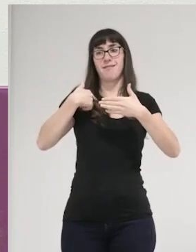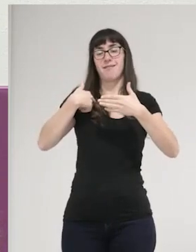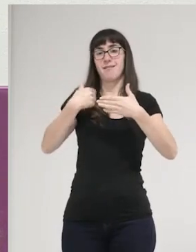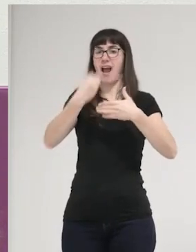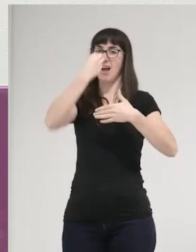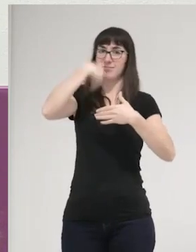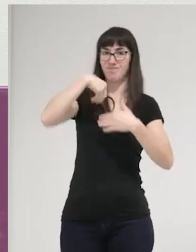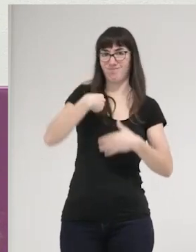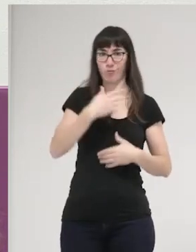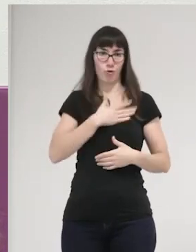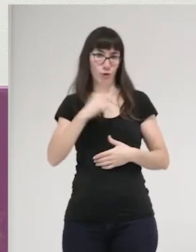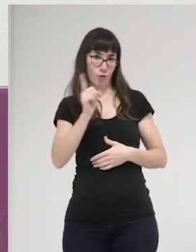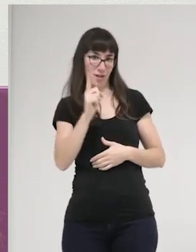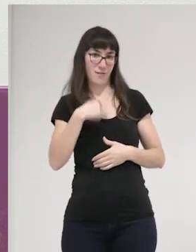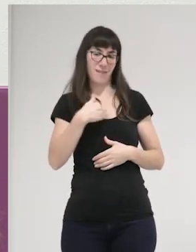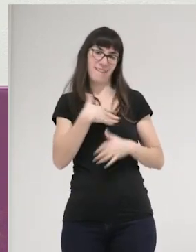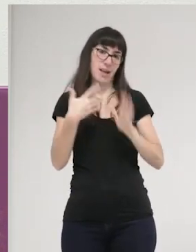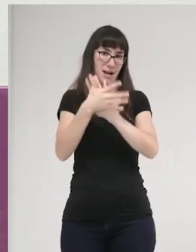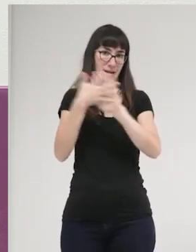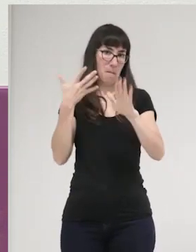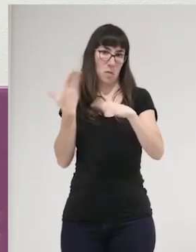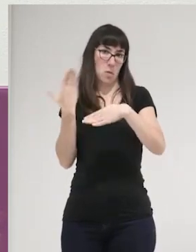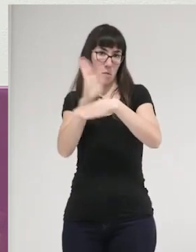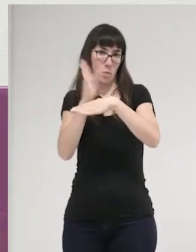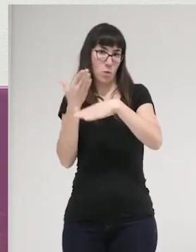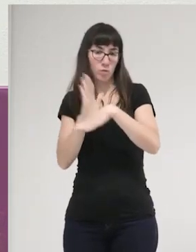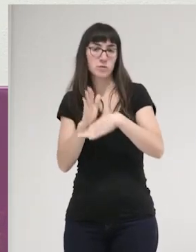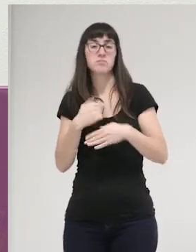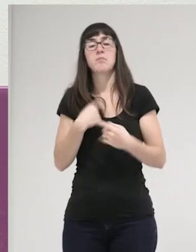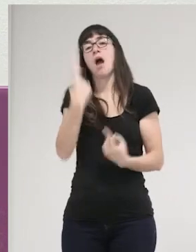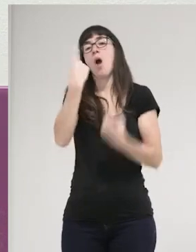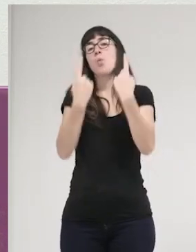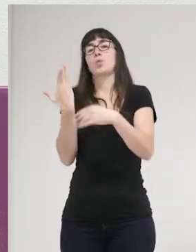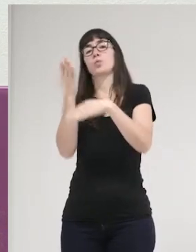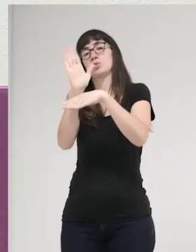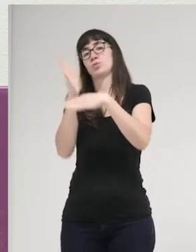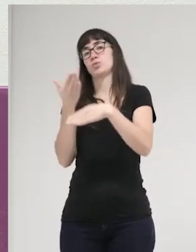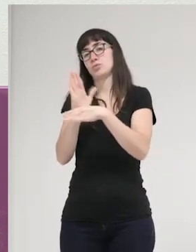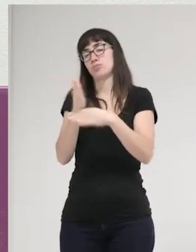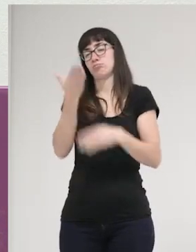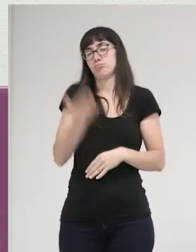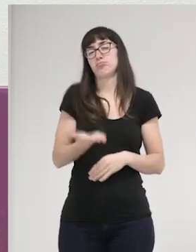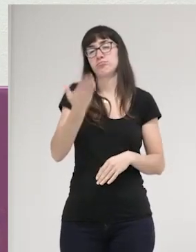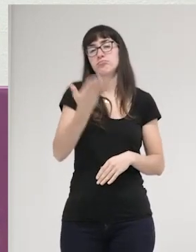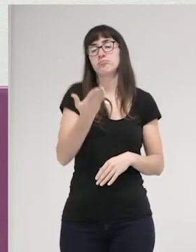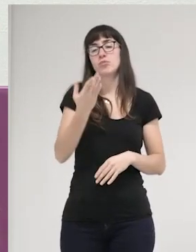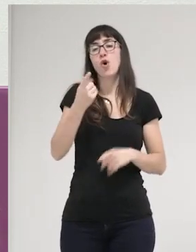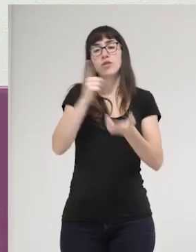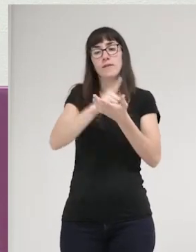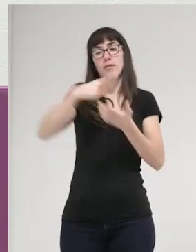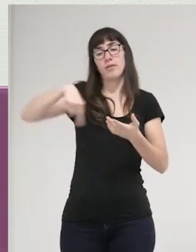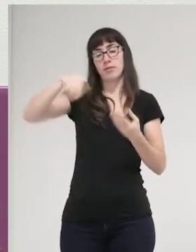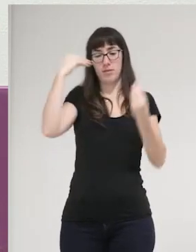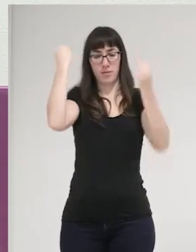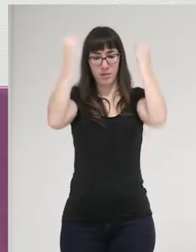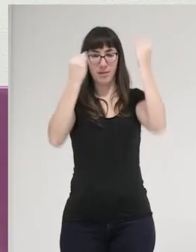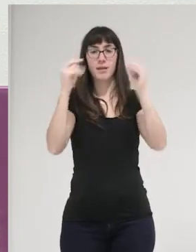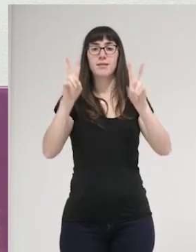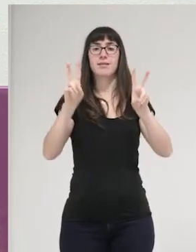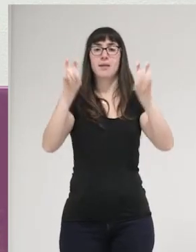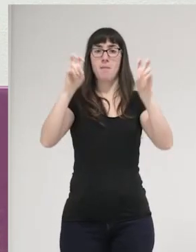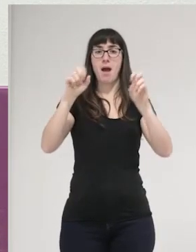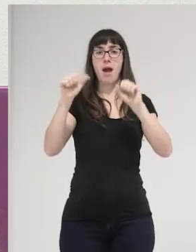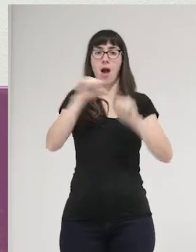y para ir rápido, creo que para mí, algunas de las propuestas importantes es repensar toda la cuestión que tiene que ver con la